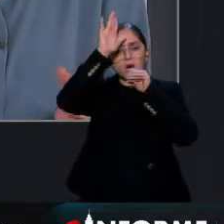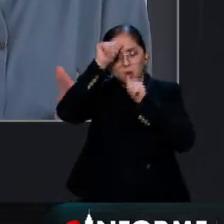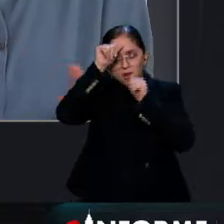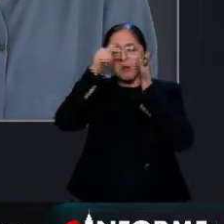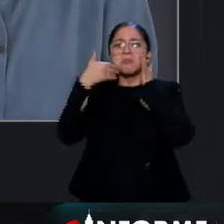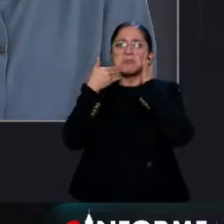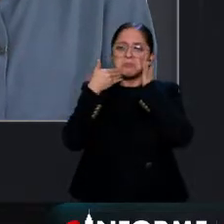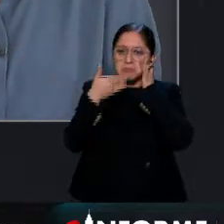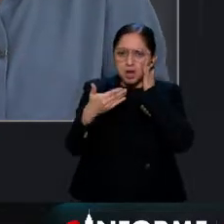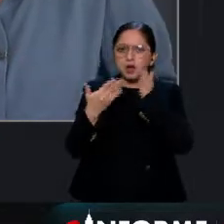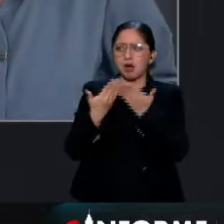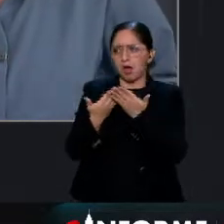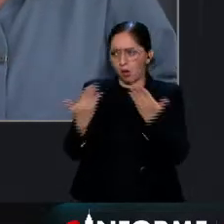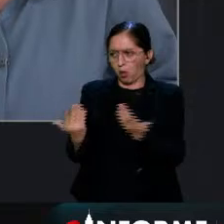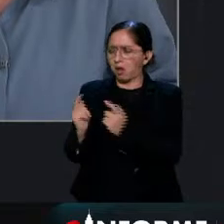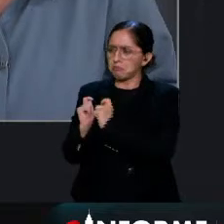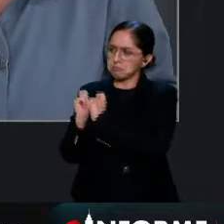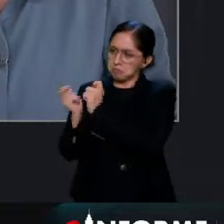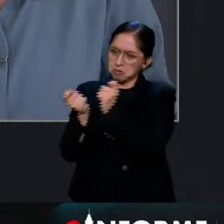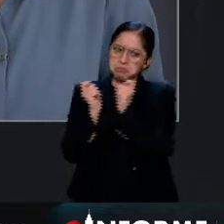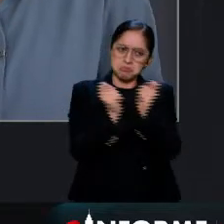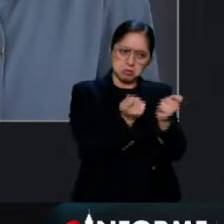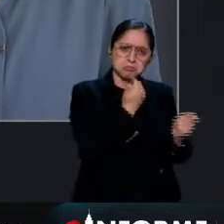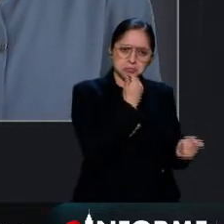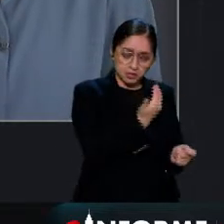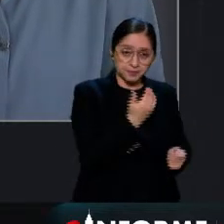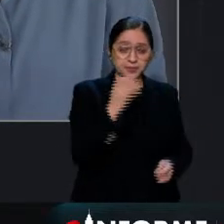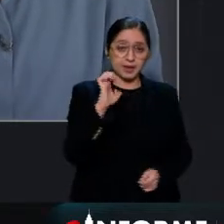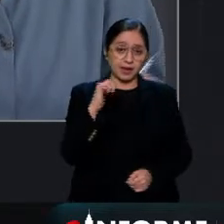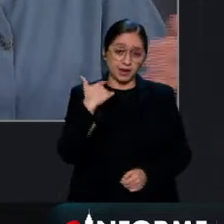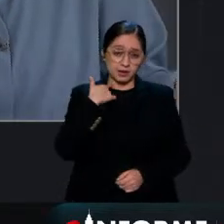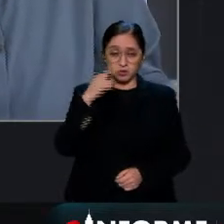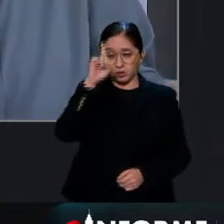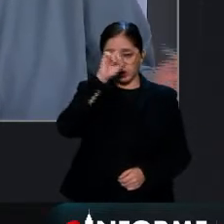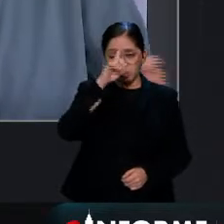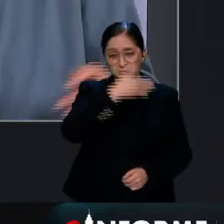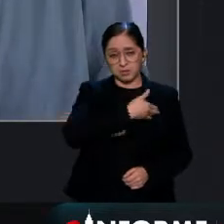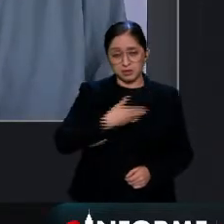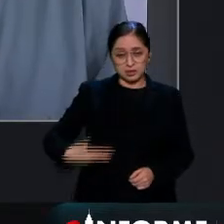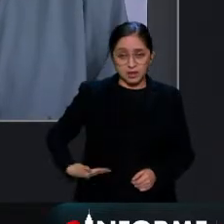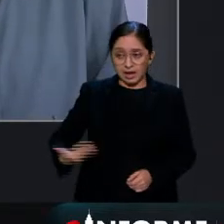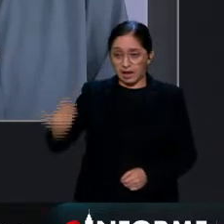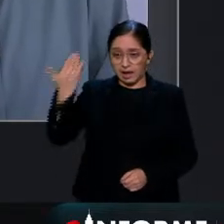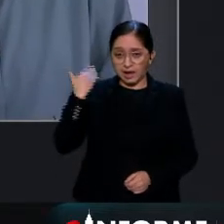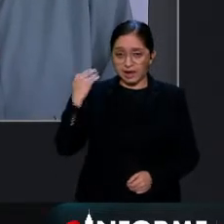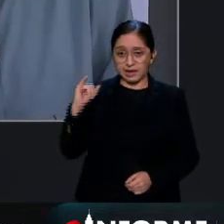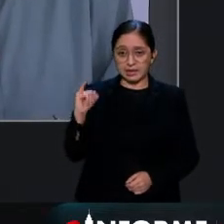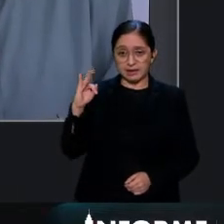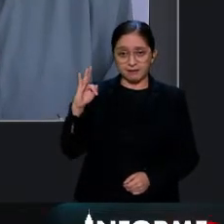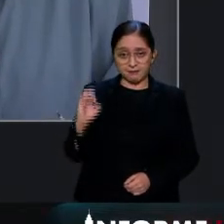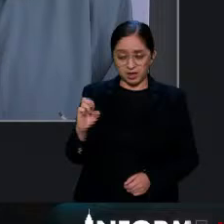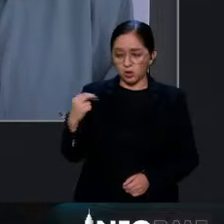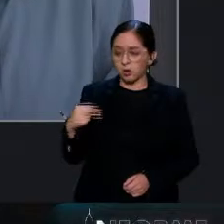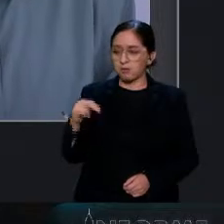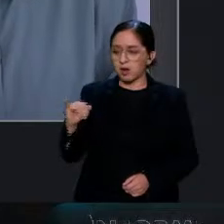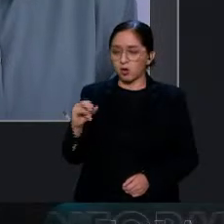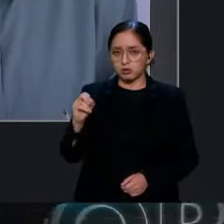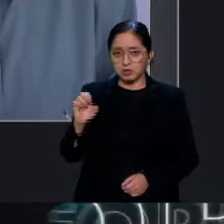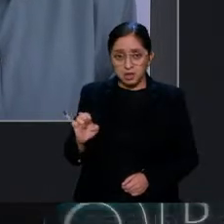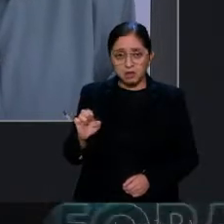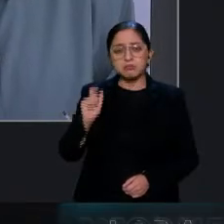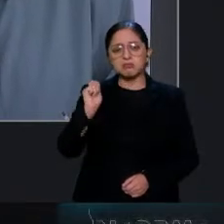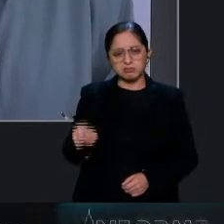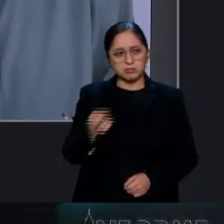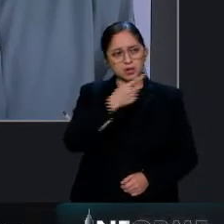designación, dijeron, funciona. El ex consejero presidente del entonces IFE, José Waldenberg, señaló que la propuesta del